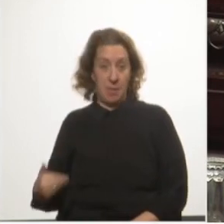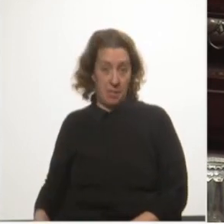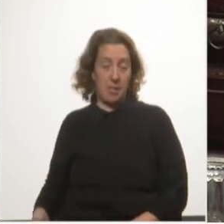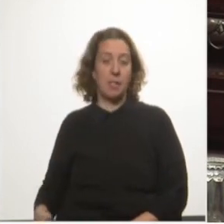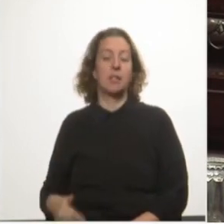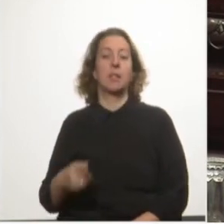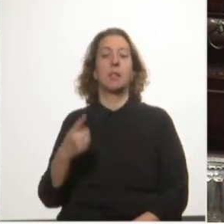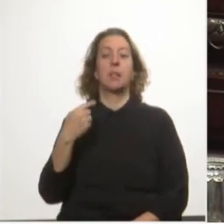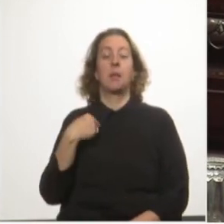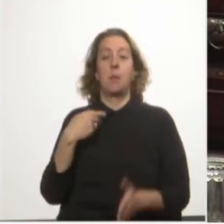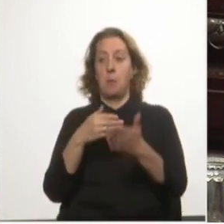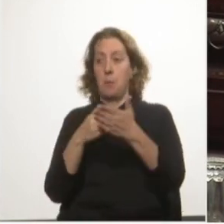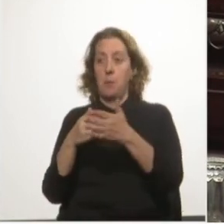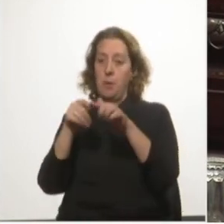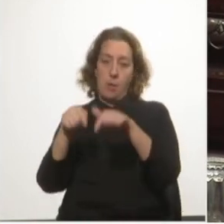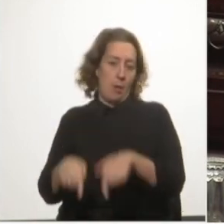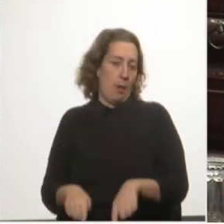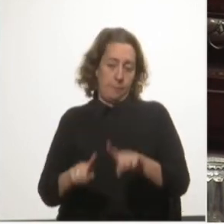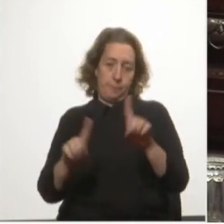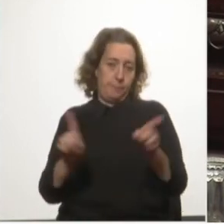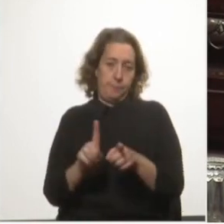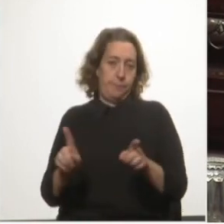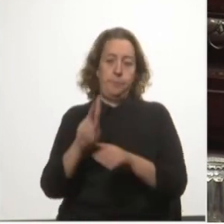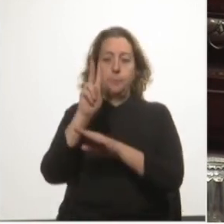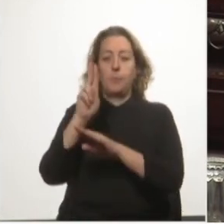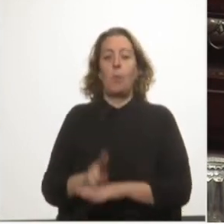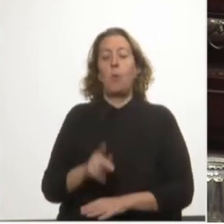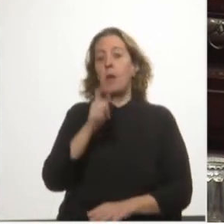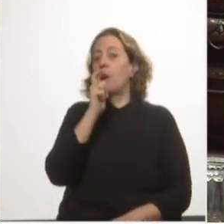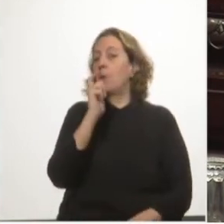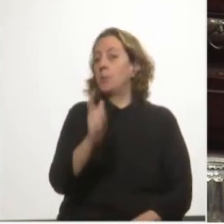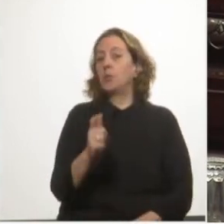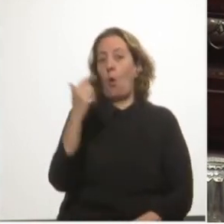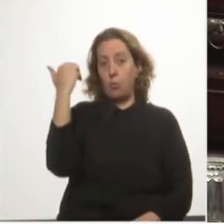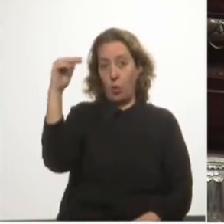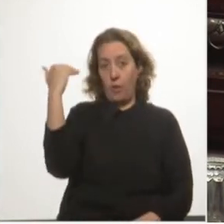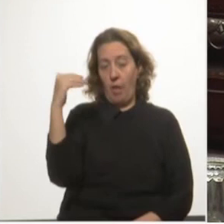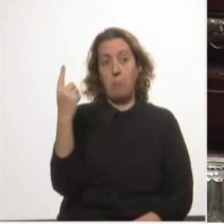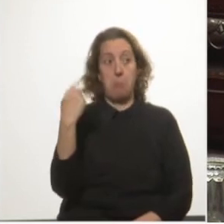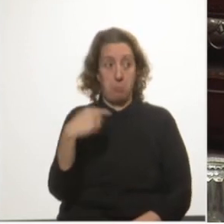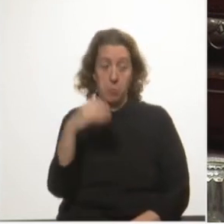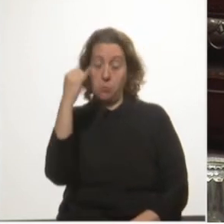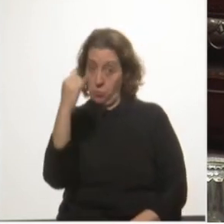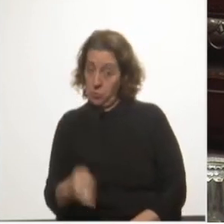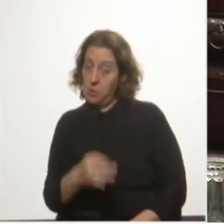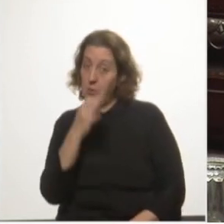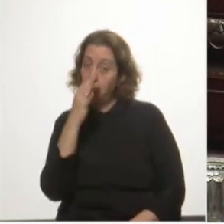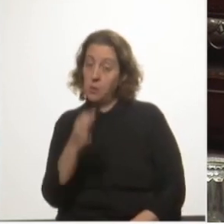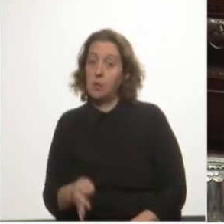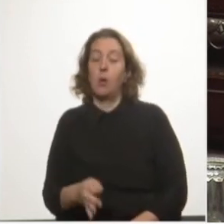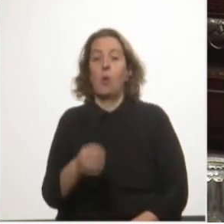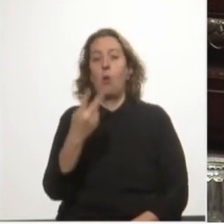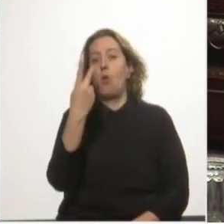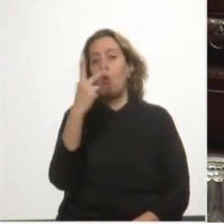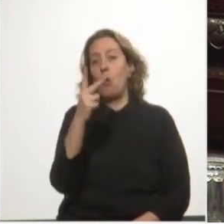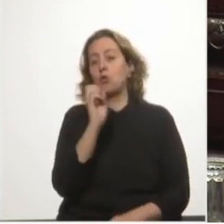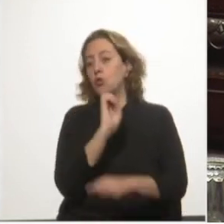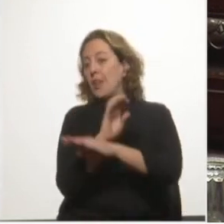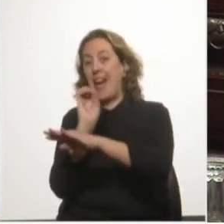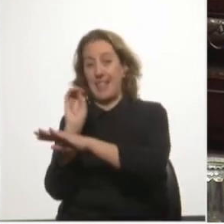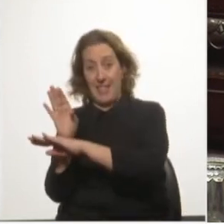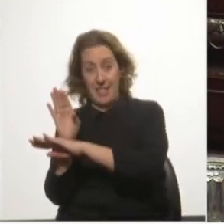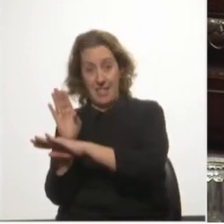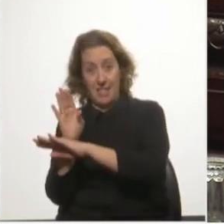acá no se trata de usar argumentos de autoridad, pero sí me permito recomendar dos breves cartas públicas